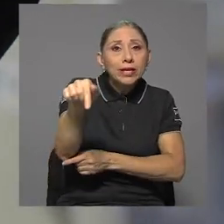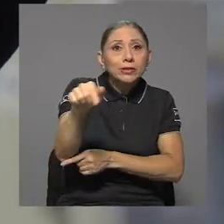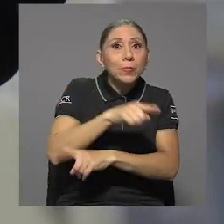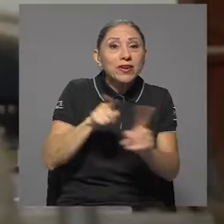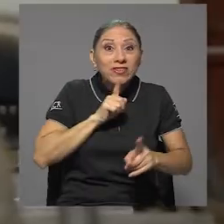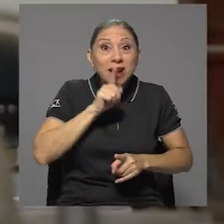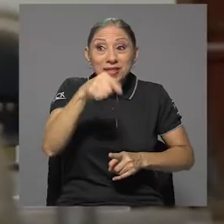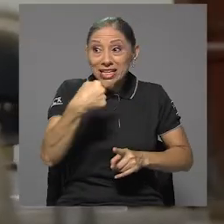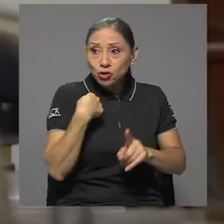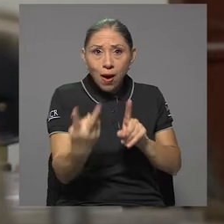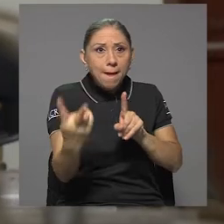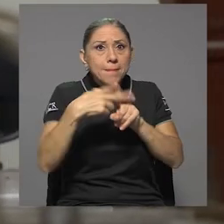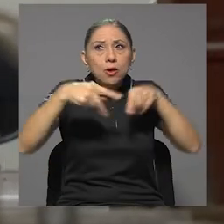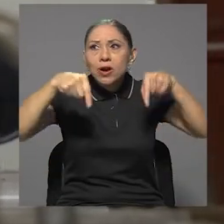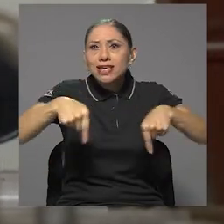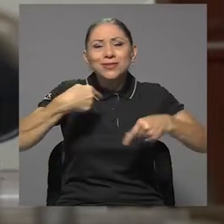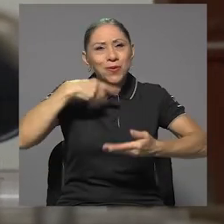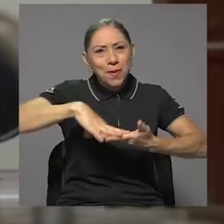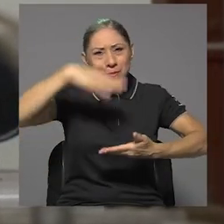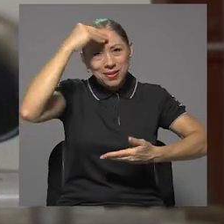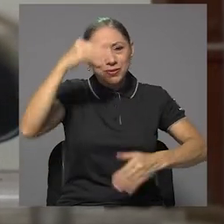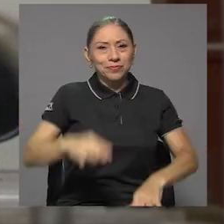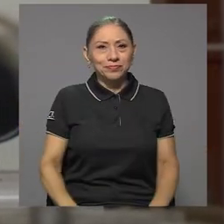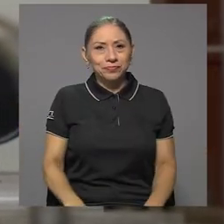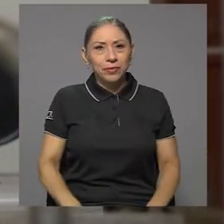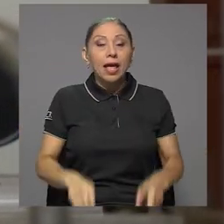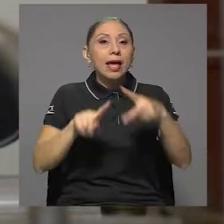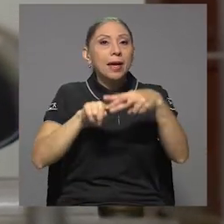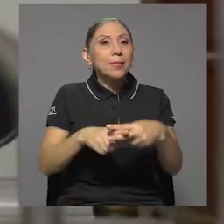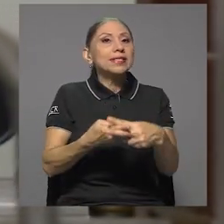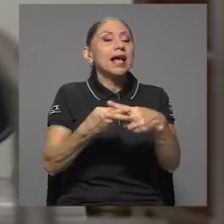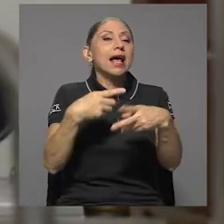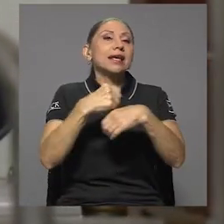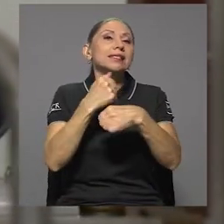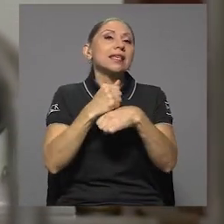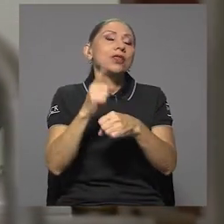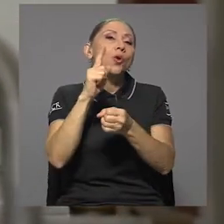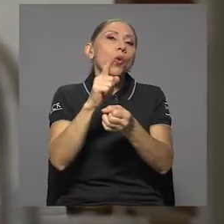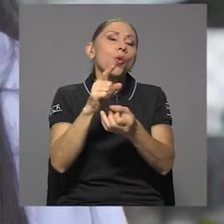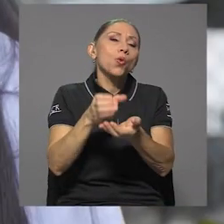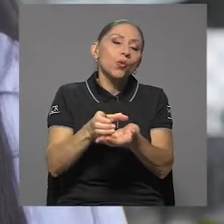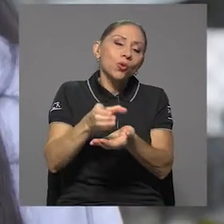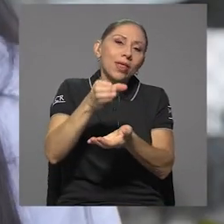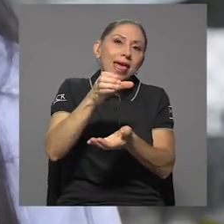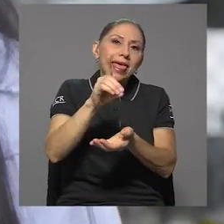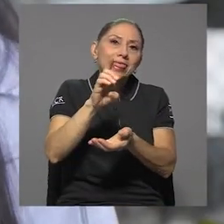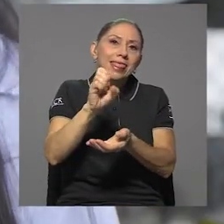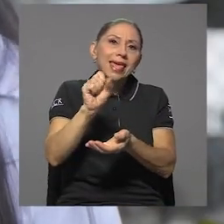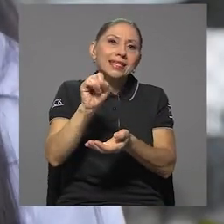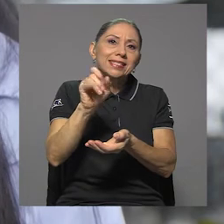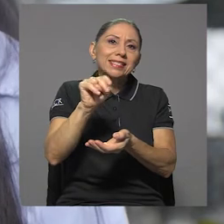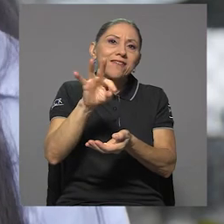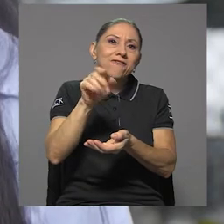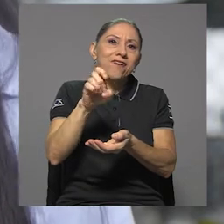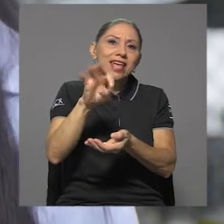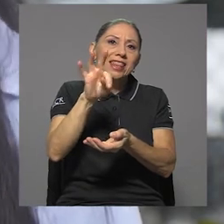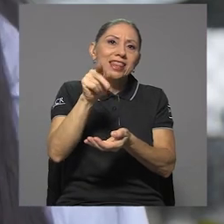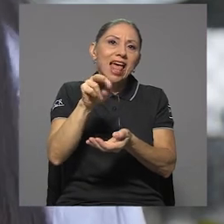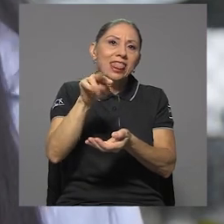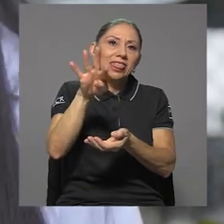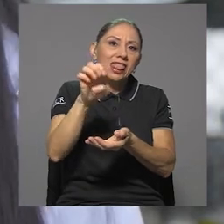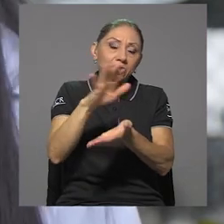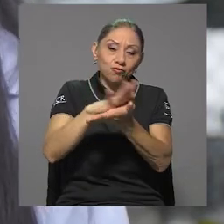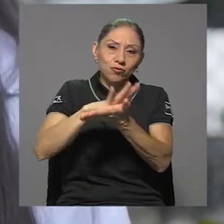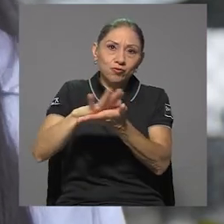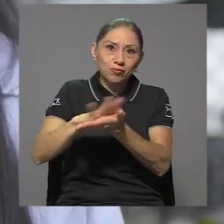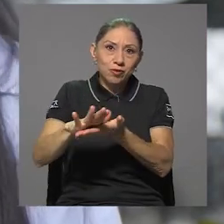ejecución aquí es donde yo aprendí a hacer todo. Vamos a empezar con la elaboración de un desinfectante ecoamigable porque es uno de los productos o el